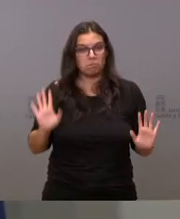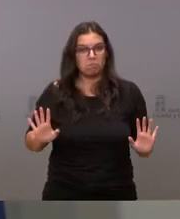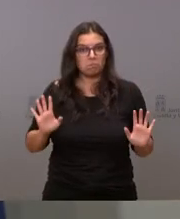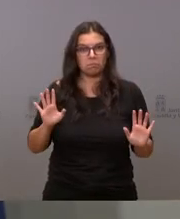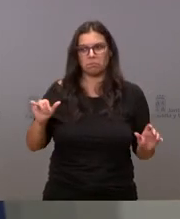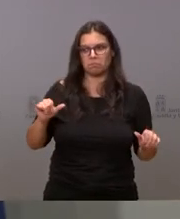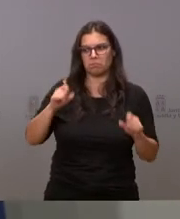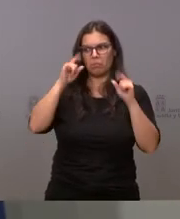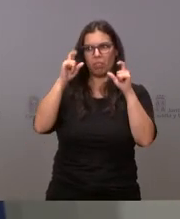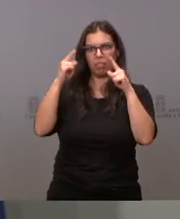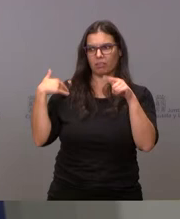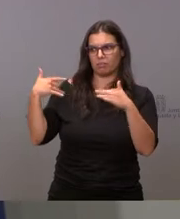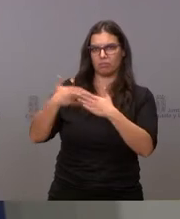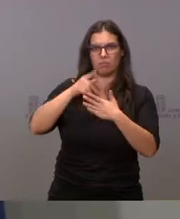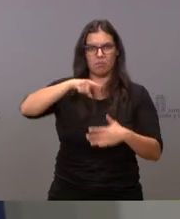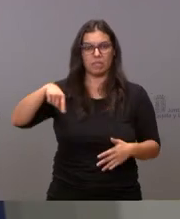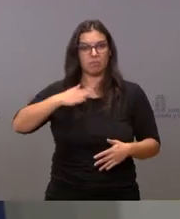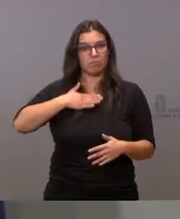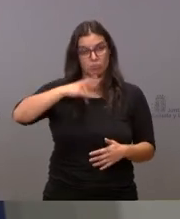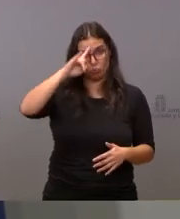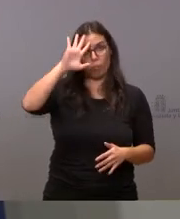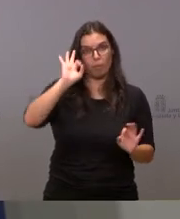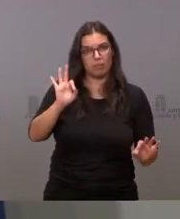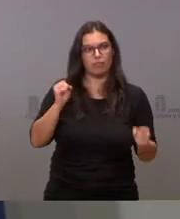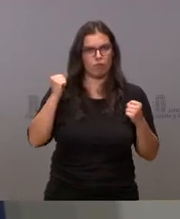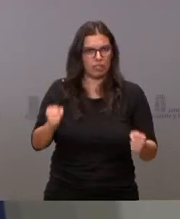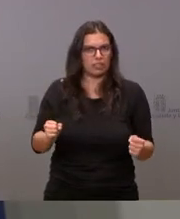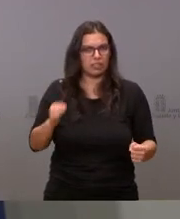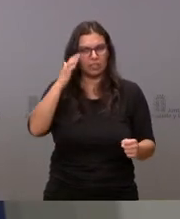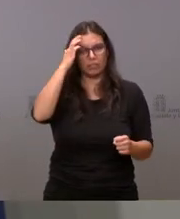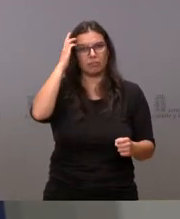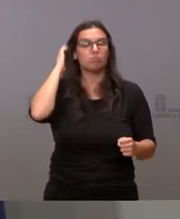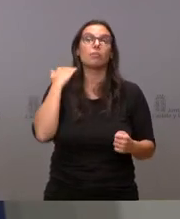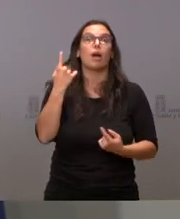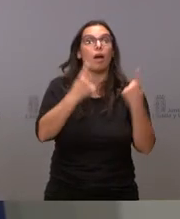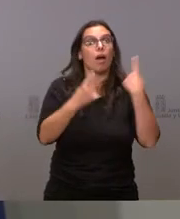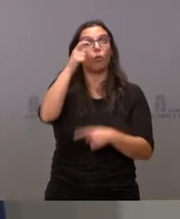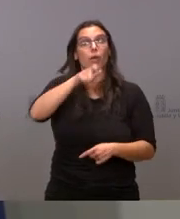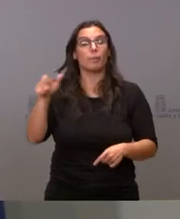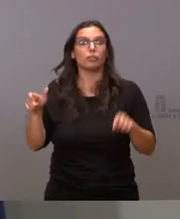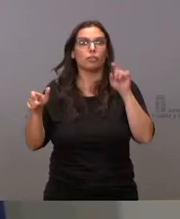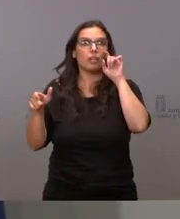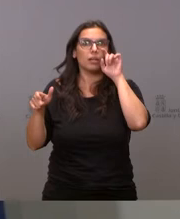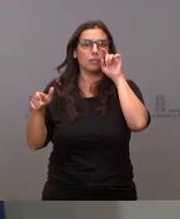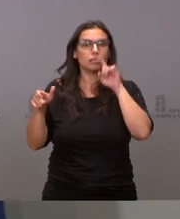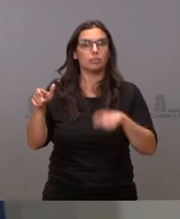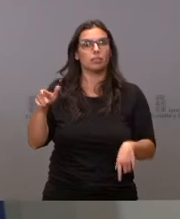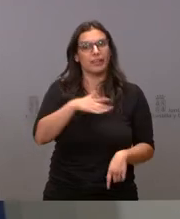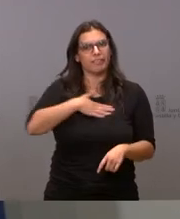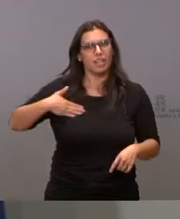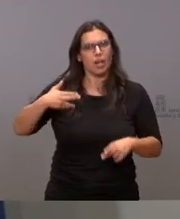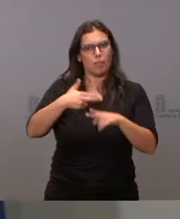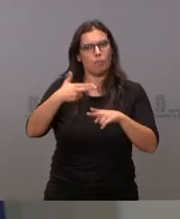meses yo quiero decir que me sorprendió muy mucho a personas que aspiran a gobernar nuestro país